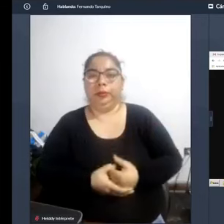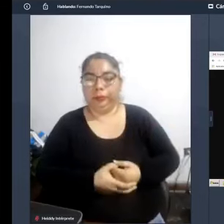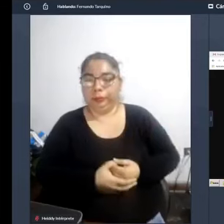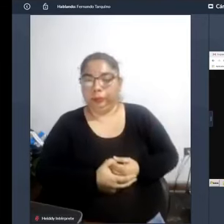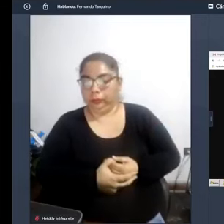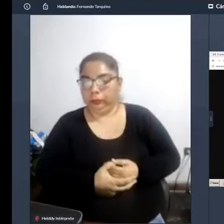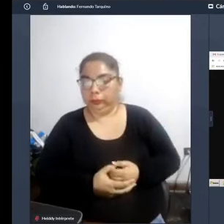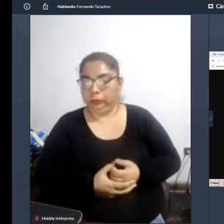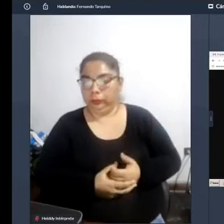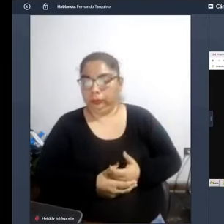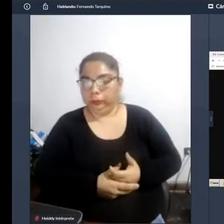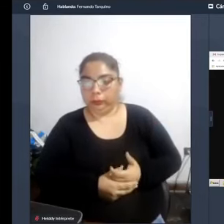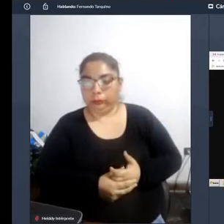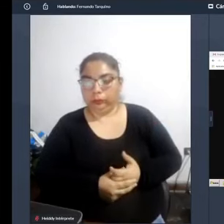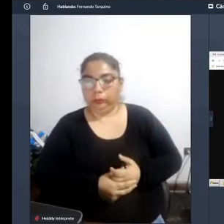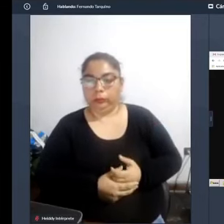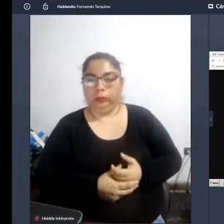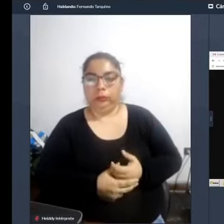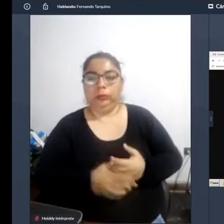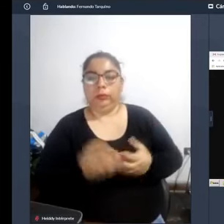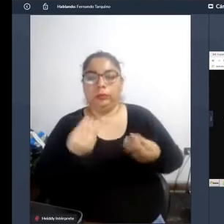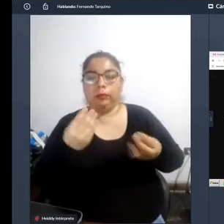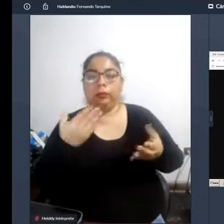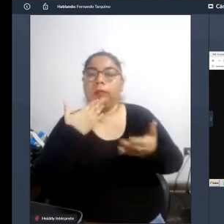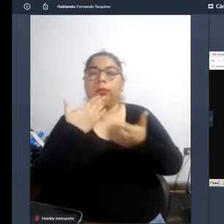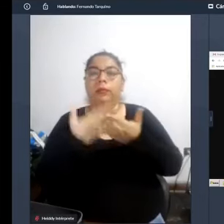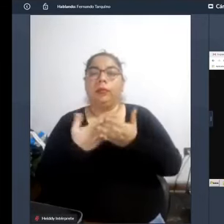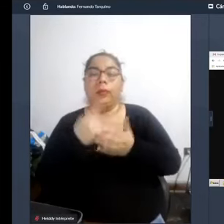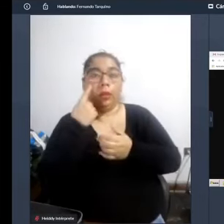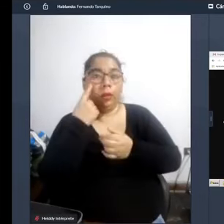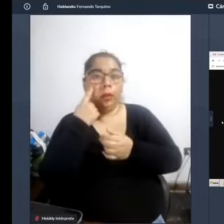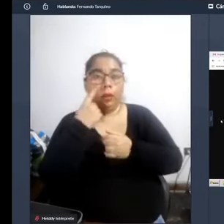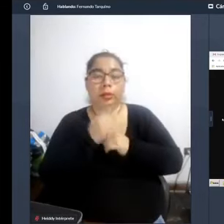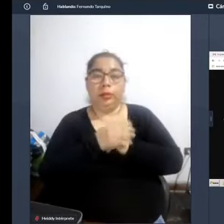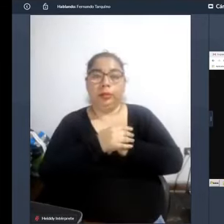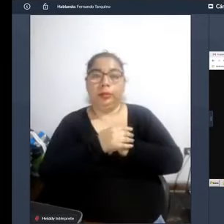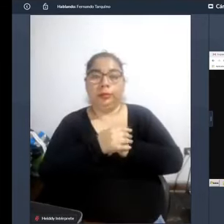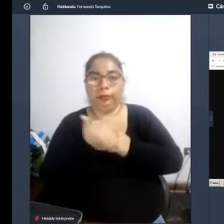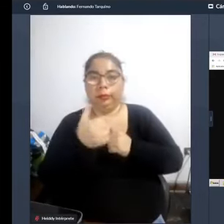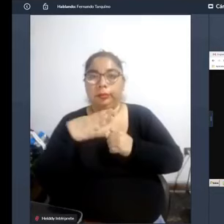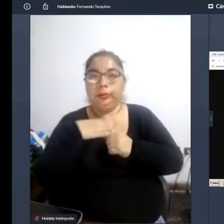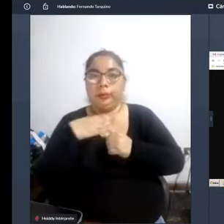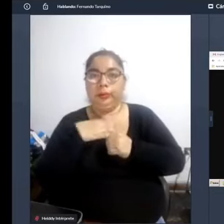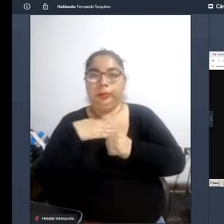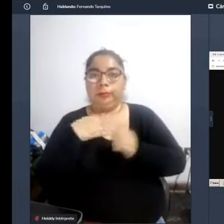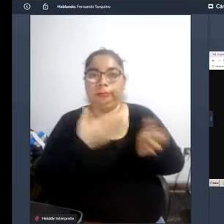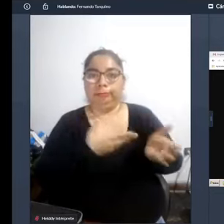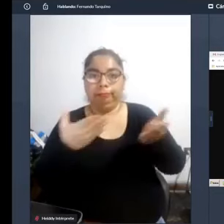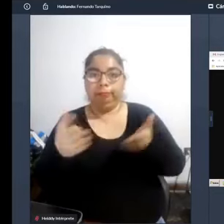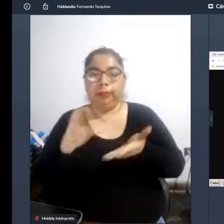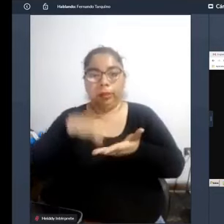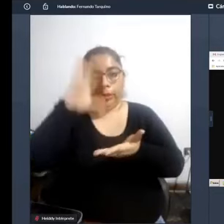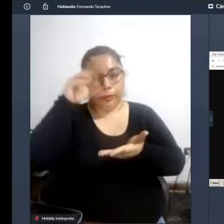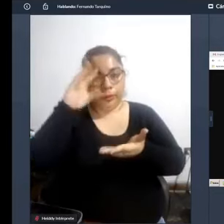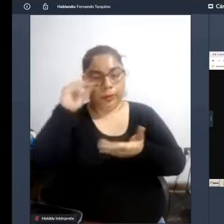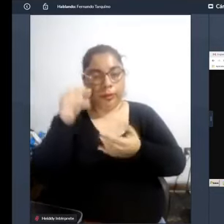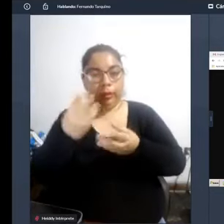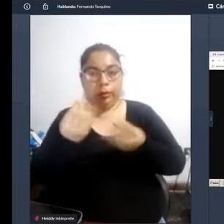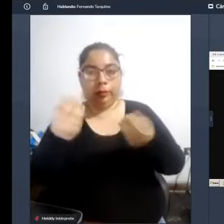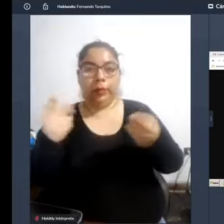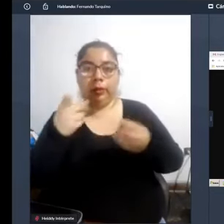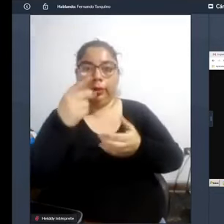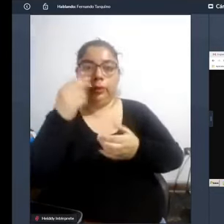al contrario para nosotros es un placer escucharlo conocerlo y bueno en particular y haber aprendido bastante de su